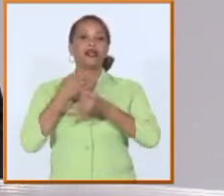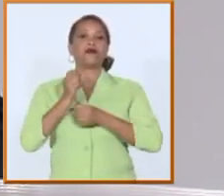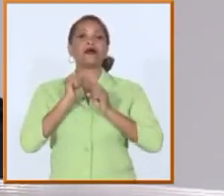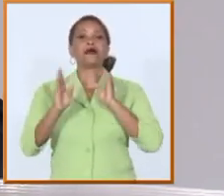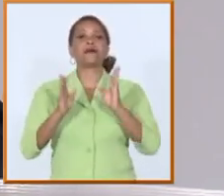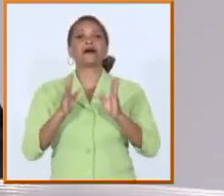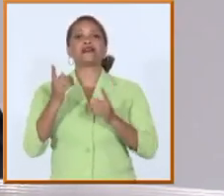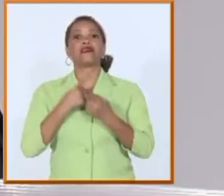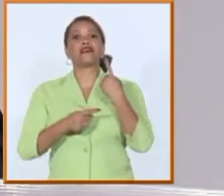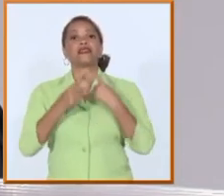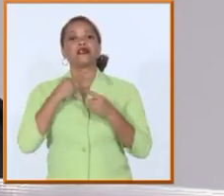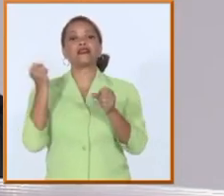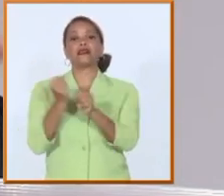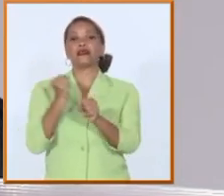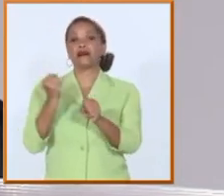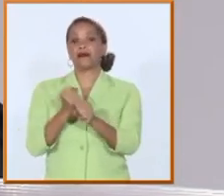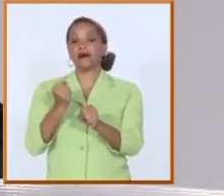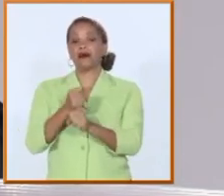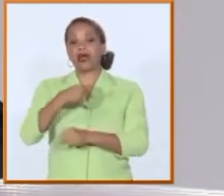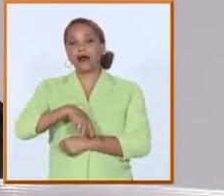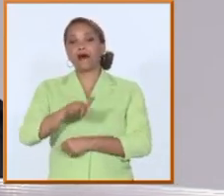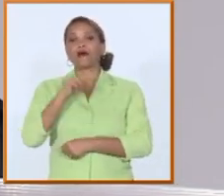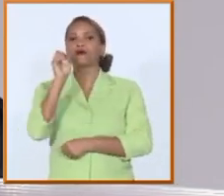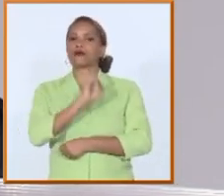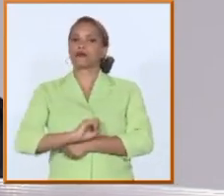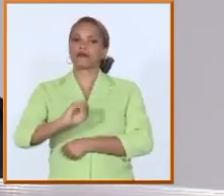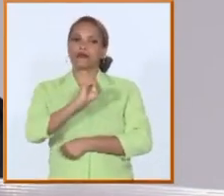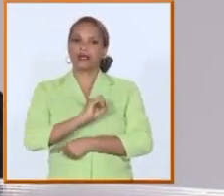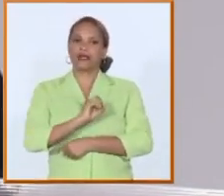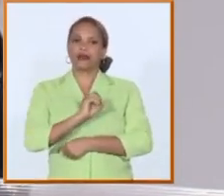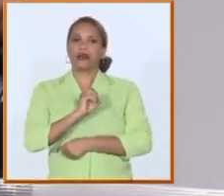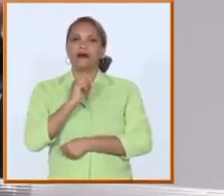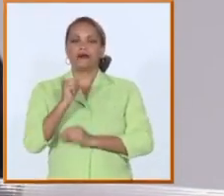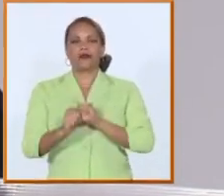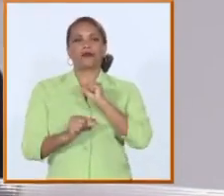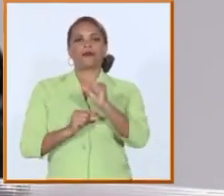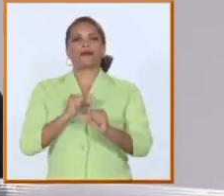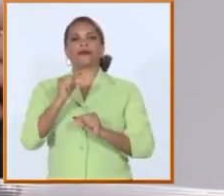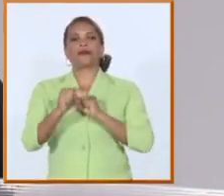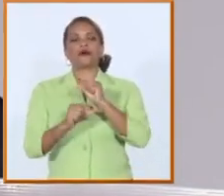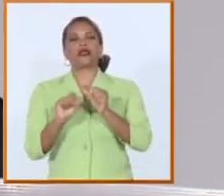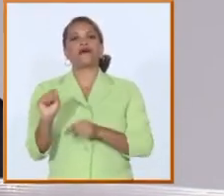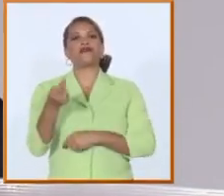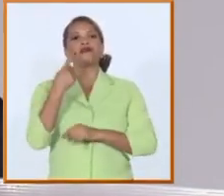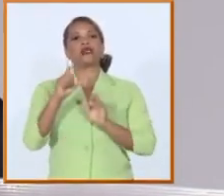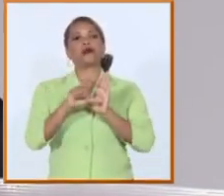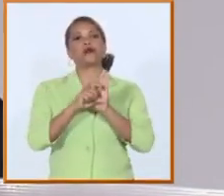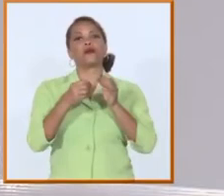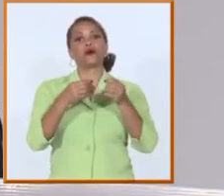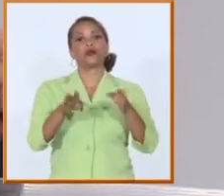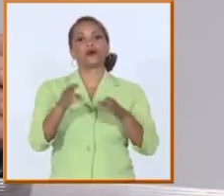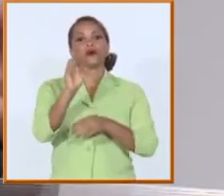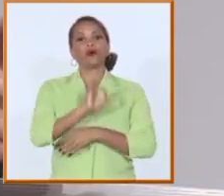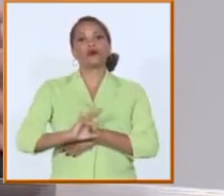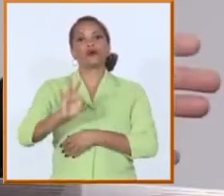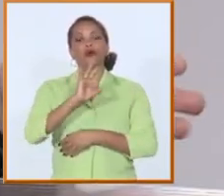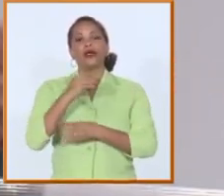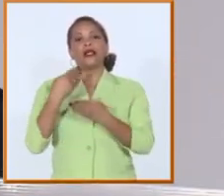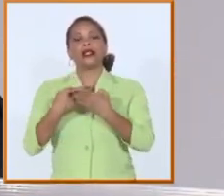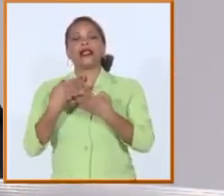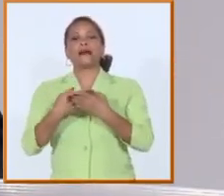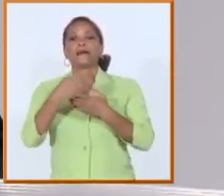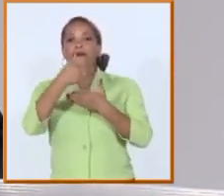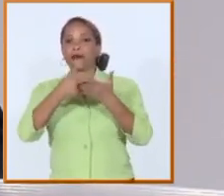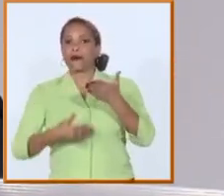retos que tenemos que organizar bueno la primera la primera convocatoria la correspondiente de octubre las pruebas de ingreso ya está